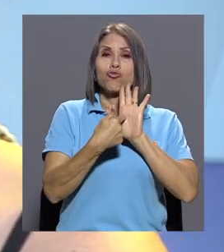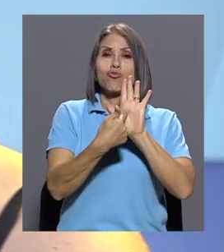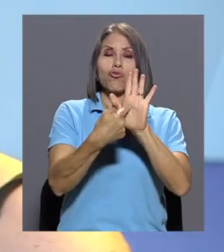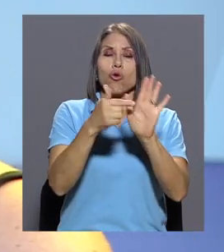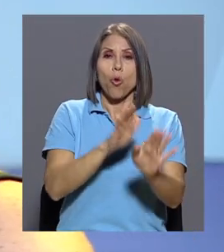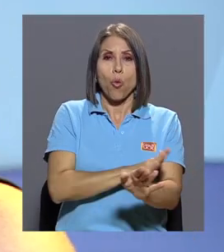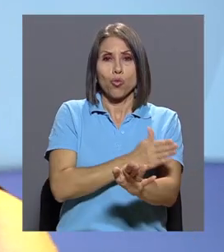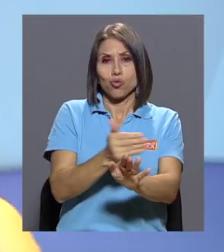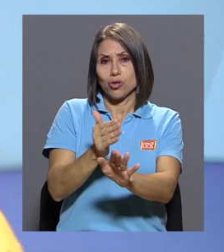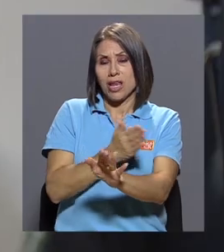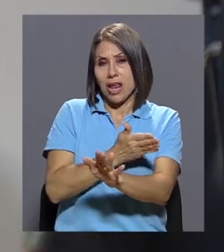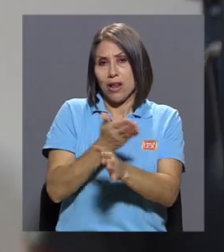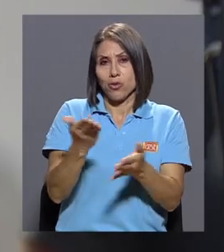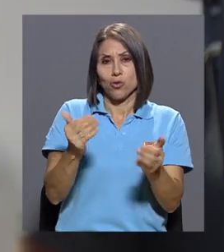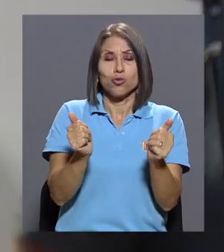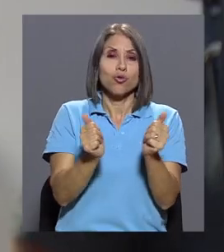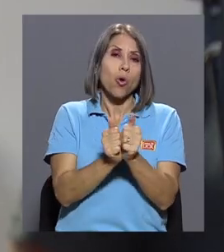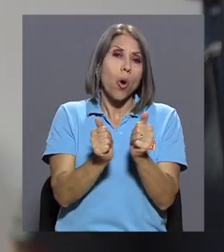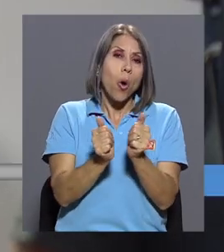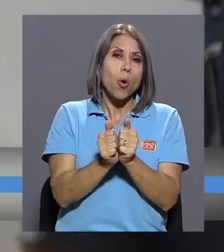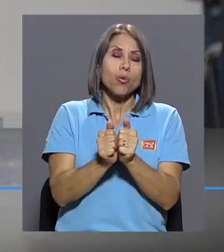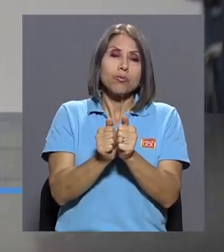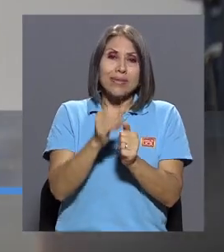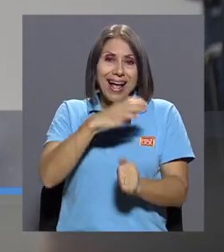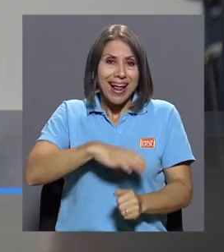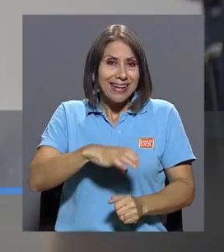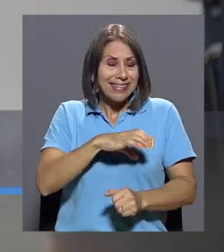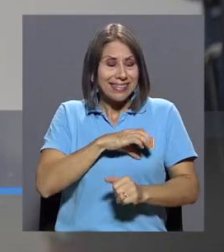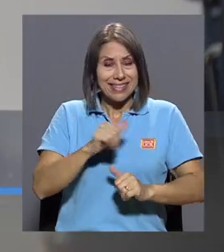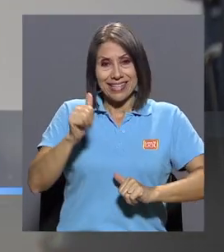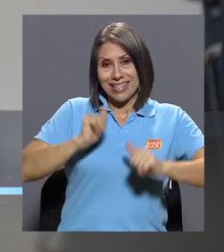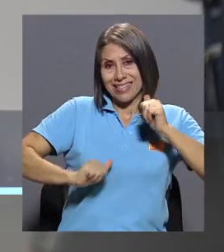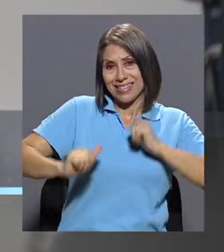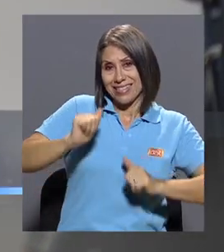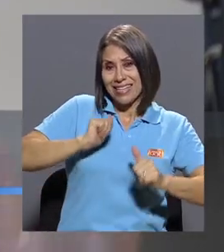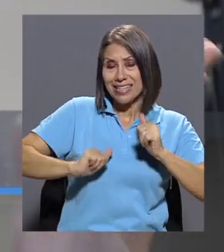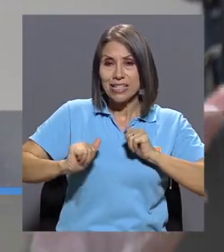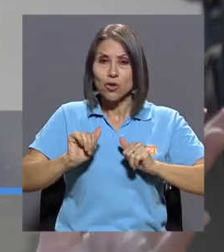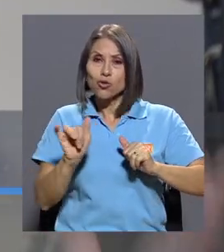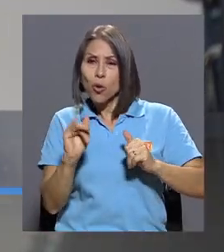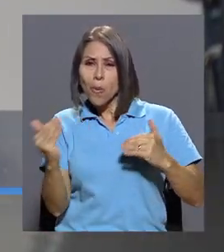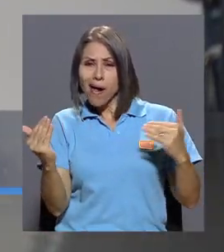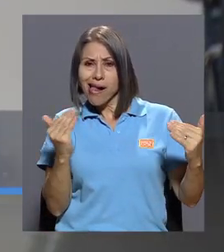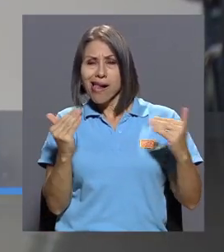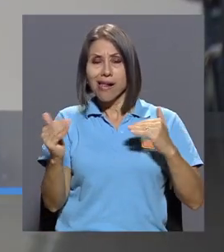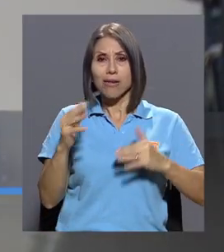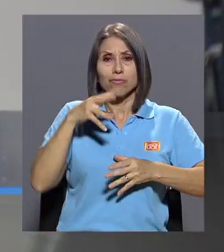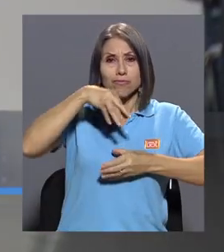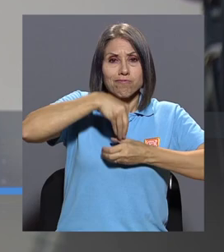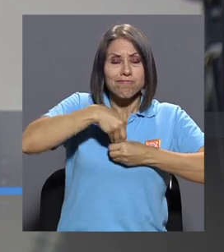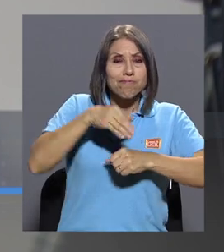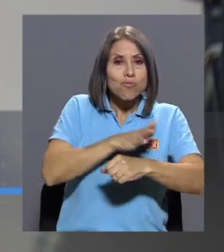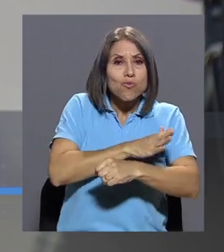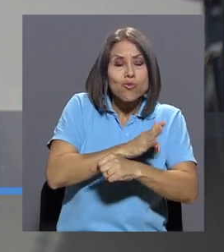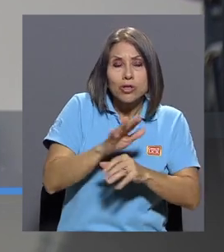conciertos con matices escénicos, teatrales y dramatúrgicos. Entonces,